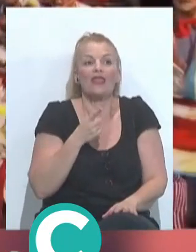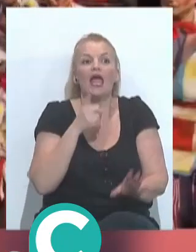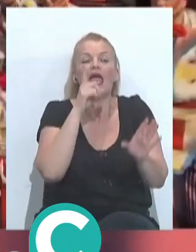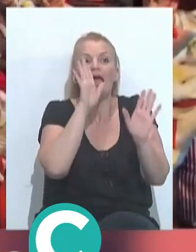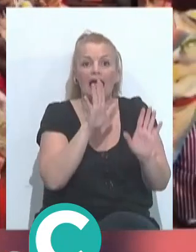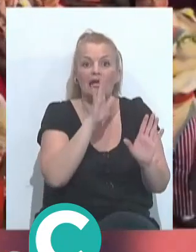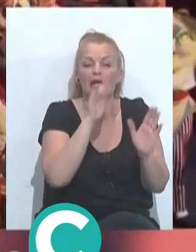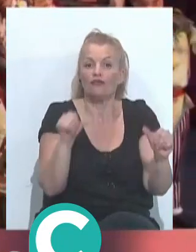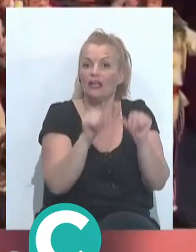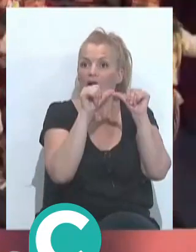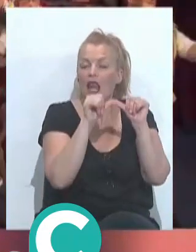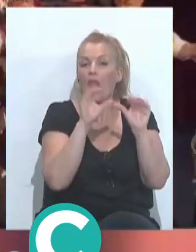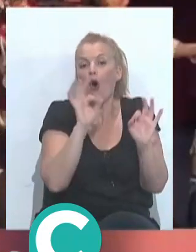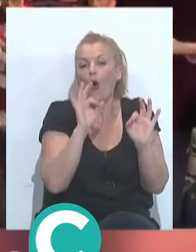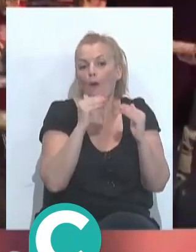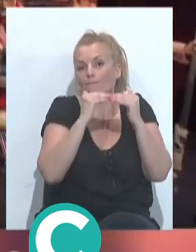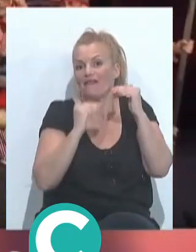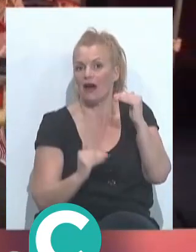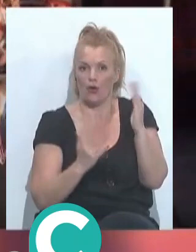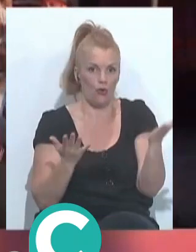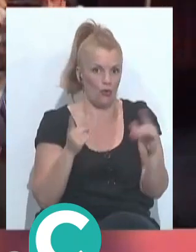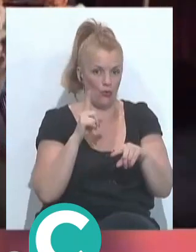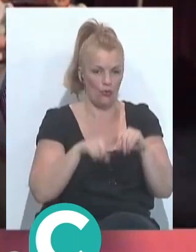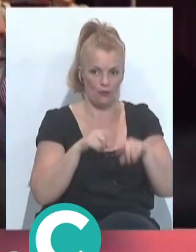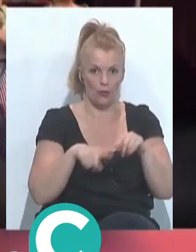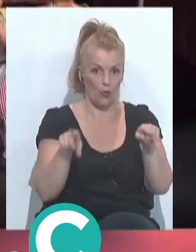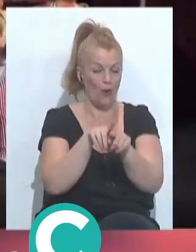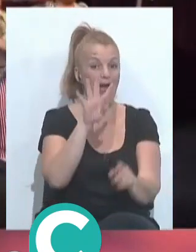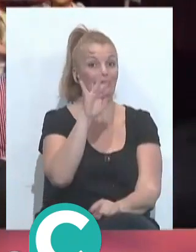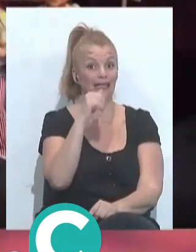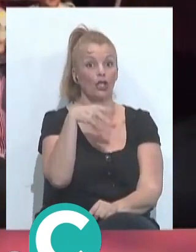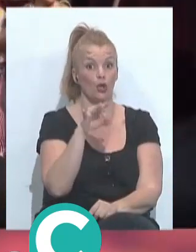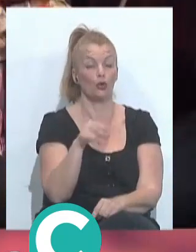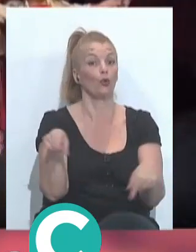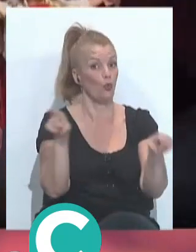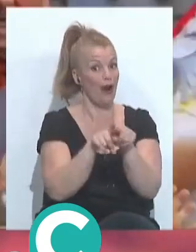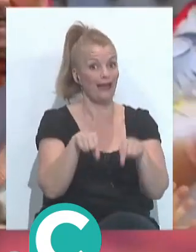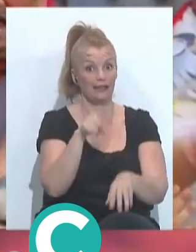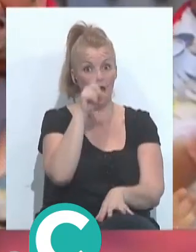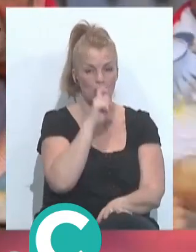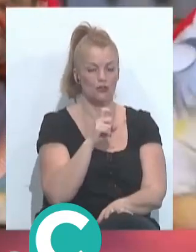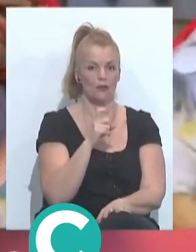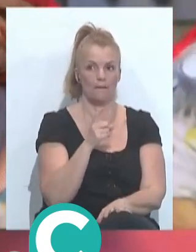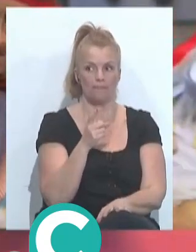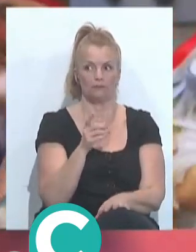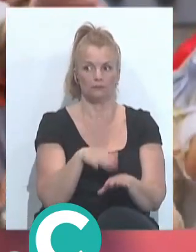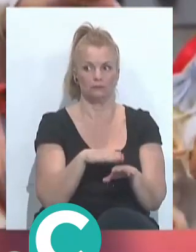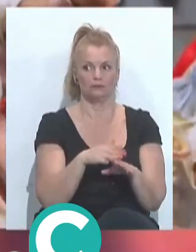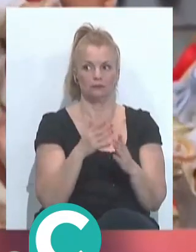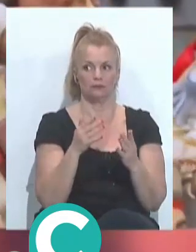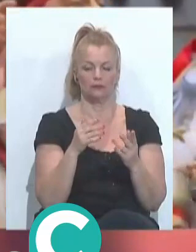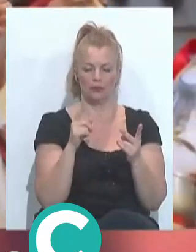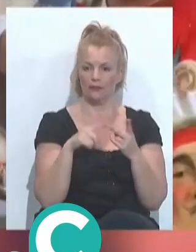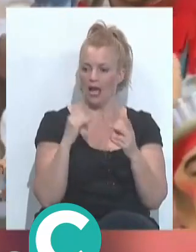o estar en posiciones, entre comillas, más bajas de lo normal. Que le ha pasado a ti, ¿no? Por ejemplo. Totalmente. Y no se puede desmerezar a los compañeros porque